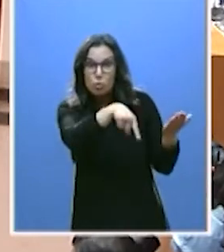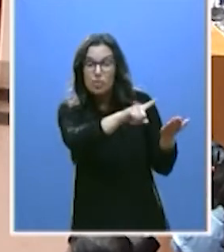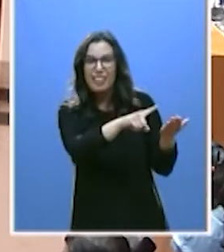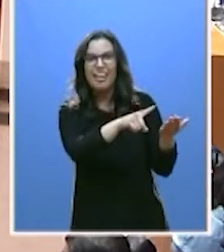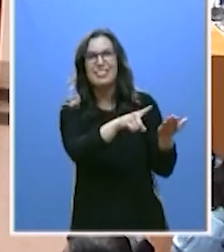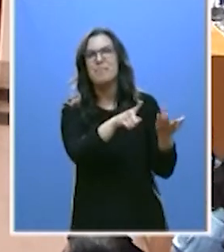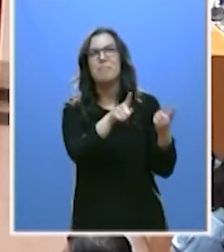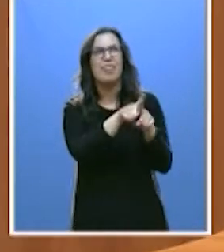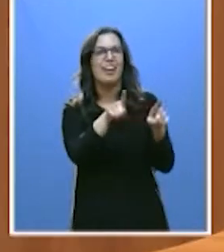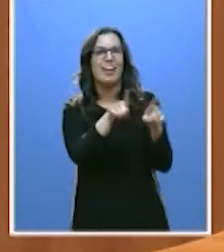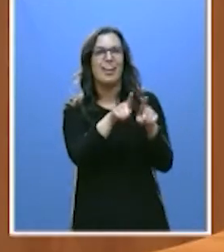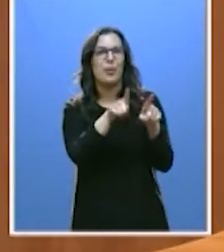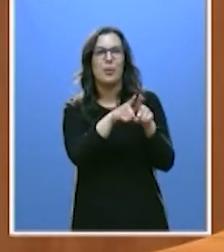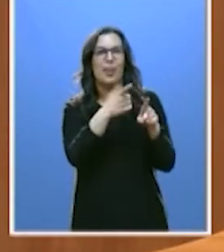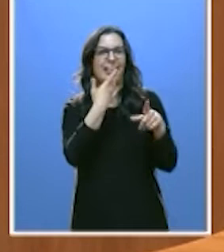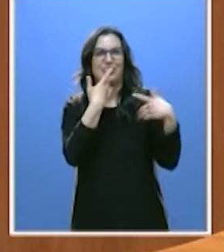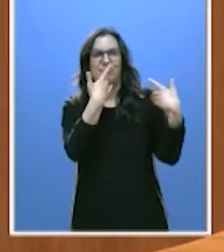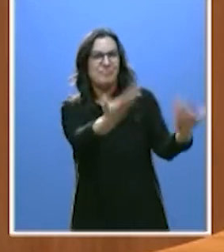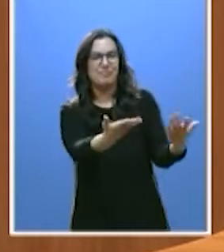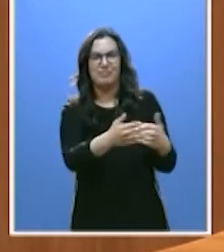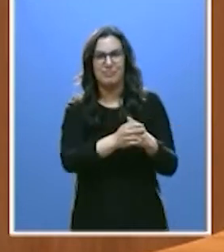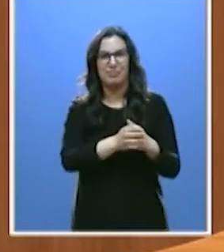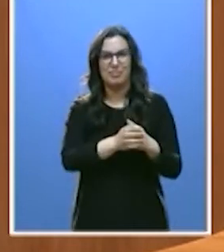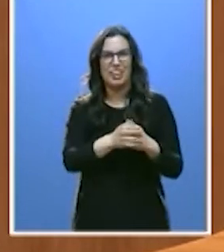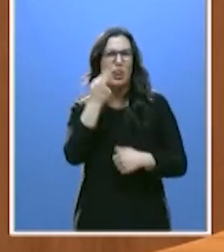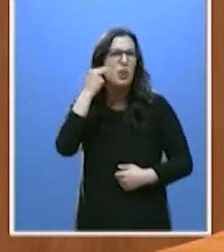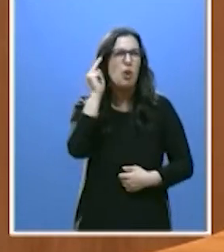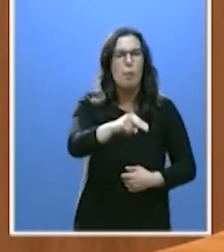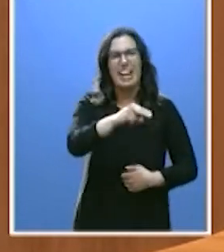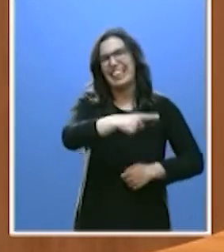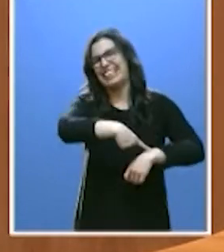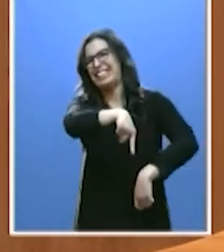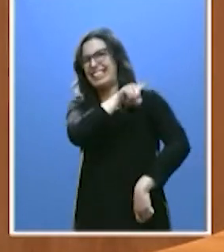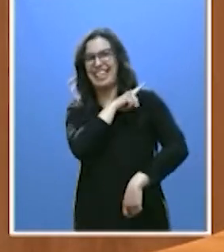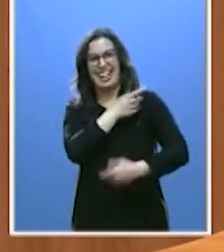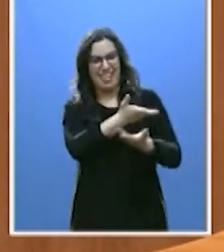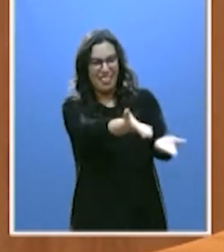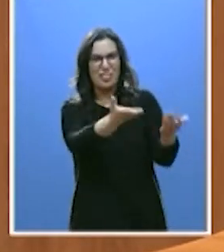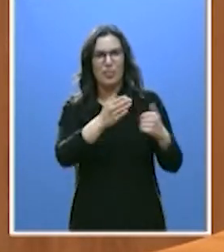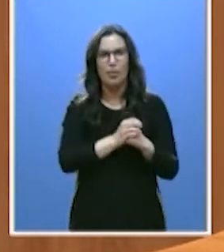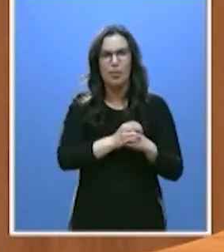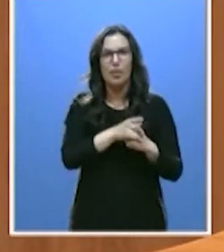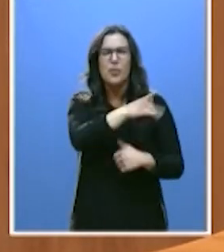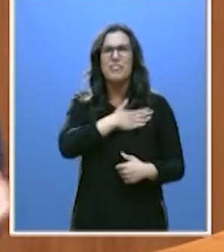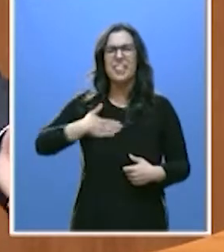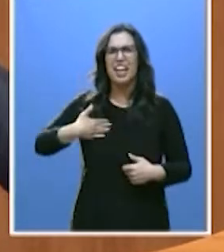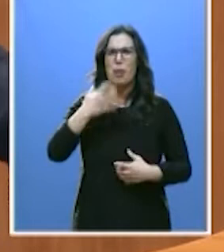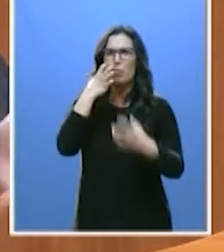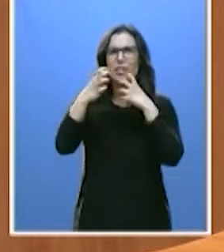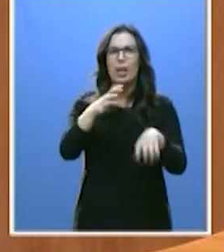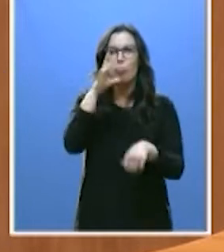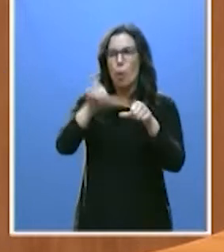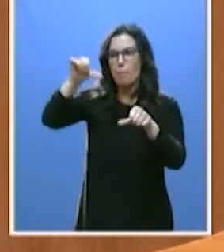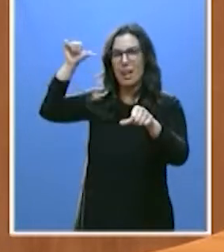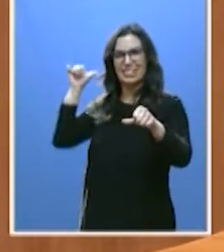de la cobardía. Vienen hoy a denunciar el pasado. Ustedes, su lema